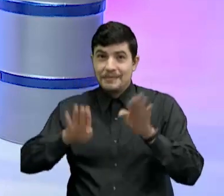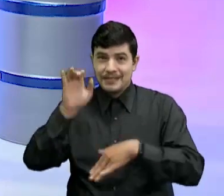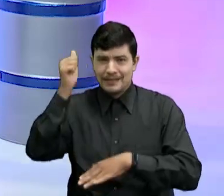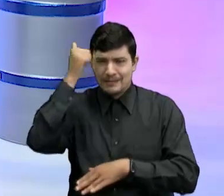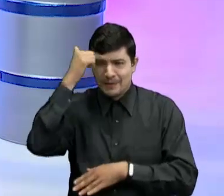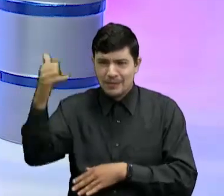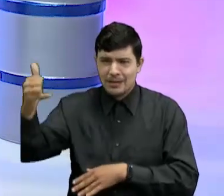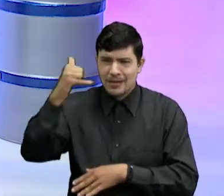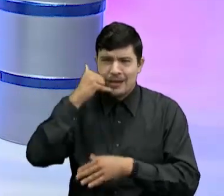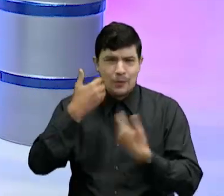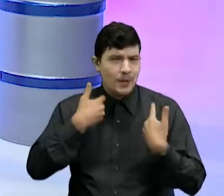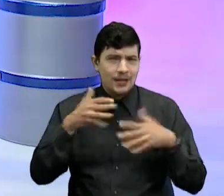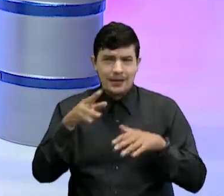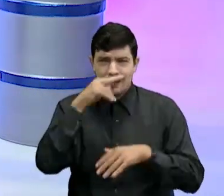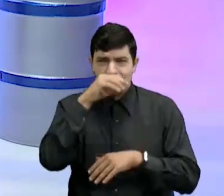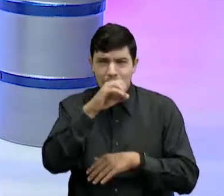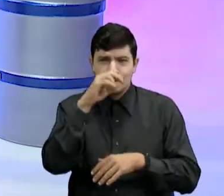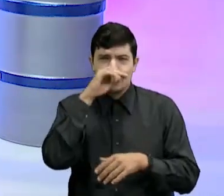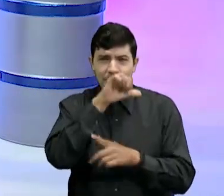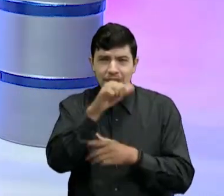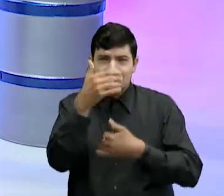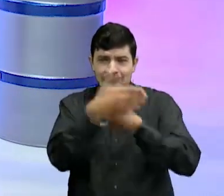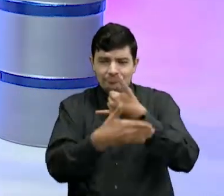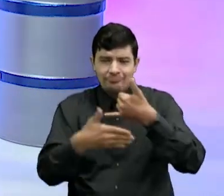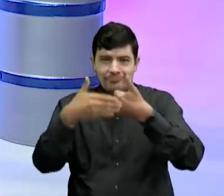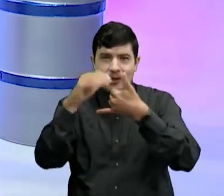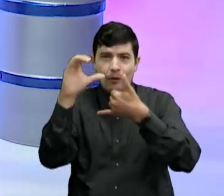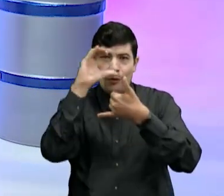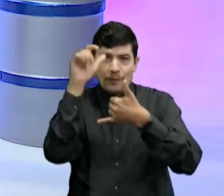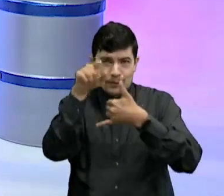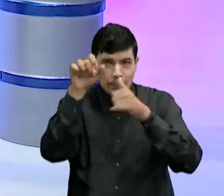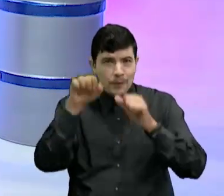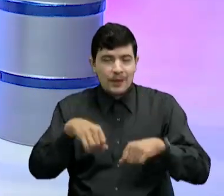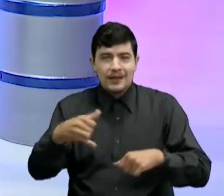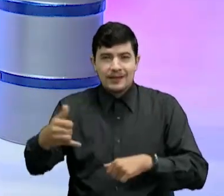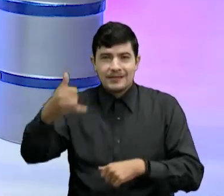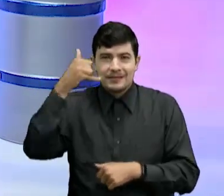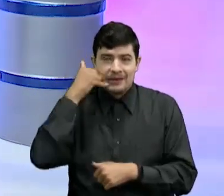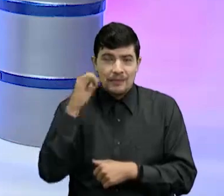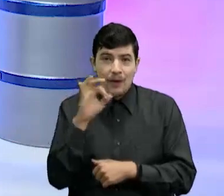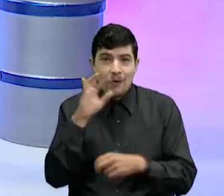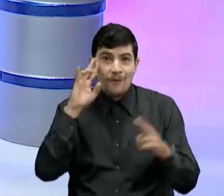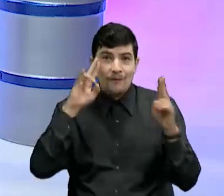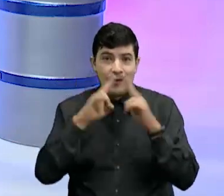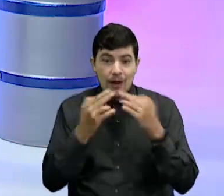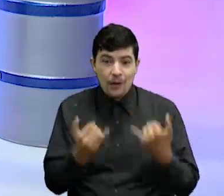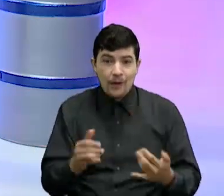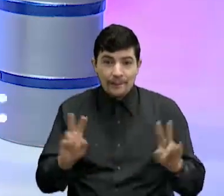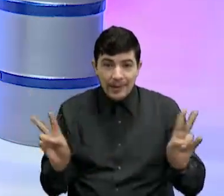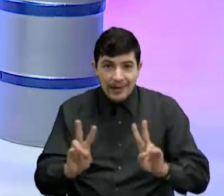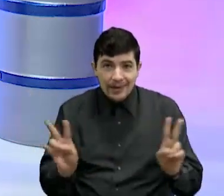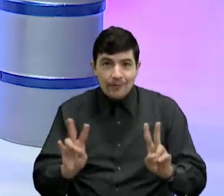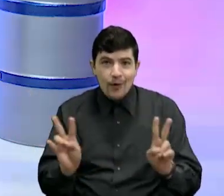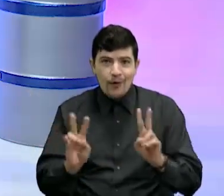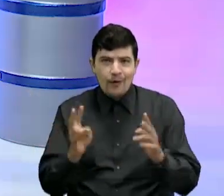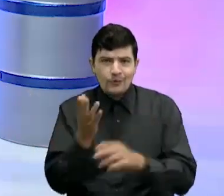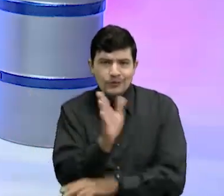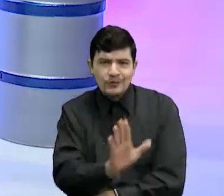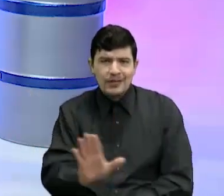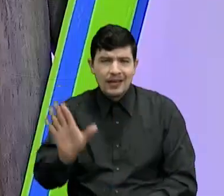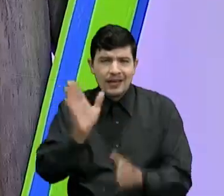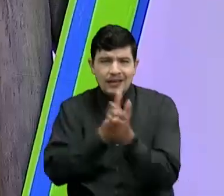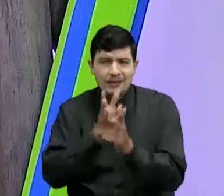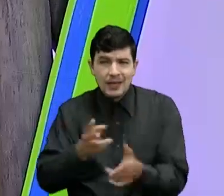Cualquier niño del país nos puede llamar Nos puede sintonizar Hoy estamos en vivo y en directo para los chicos Que apenas se están